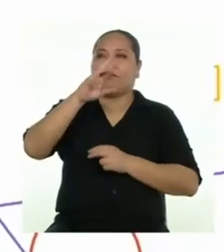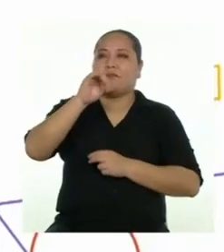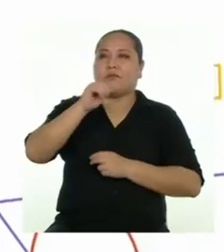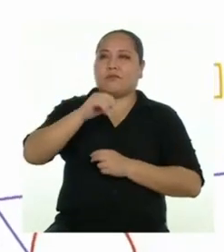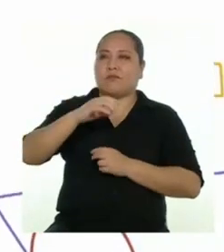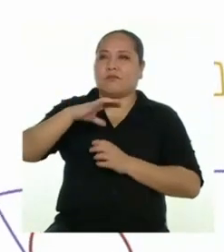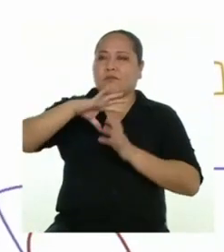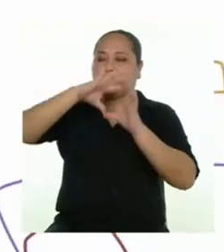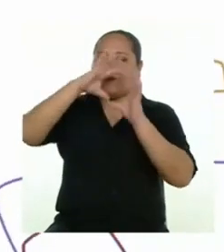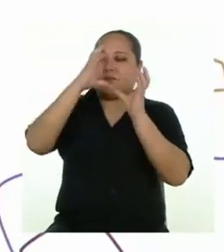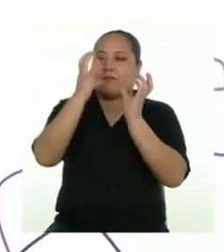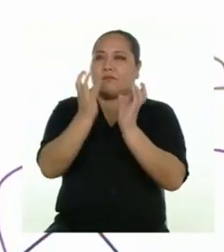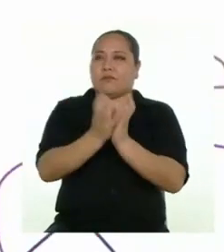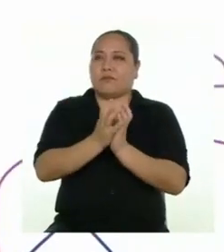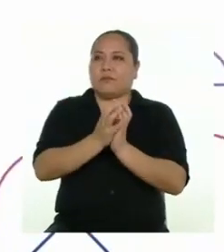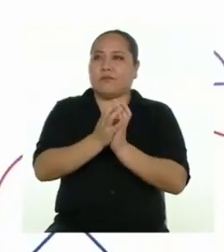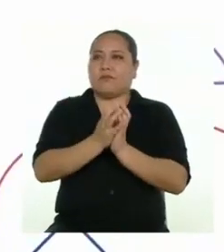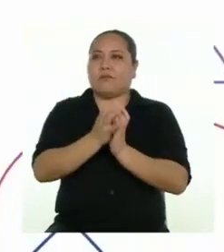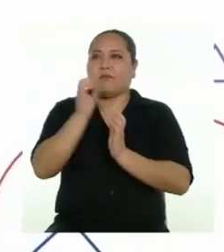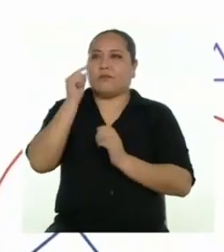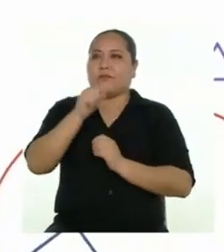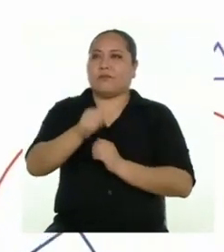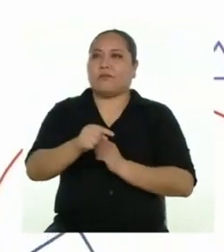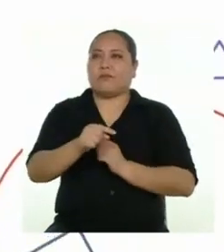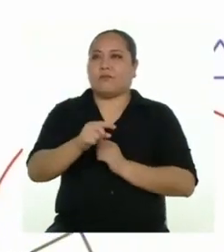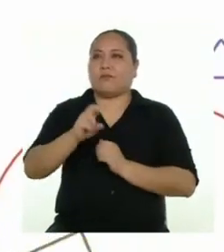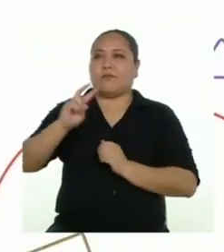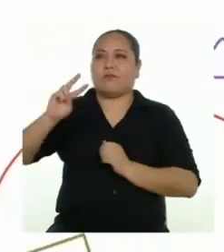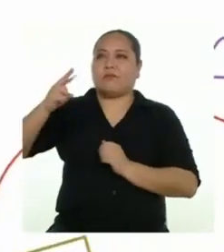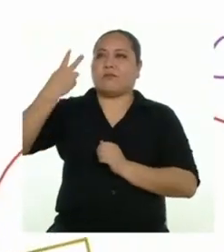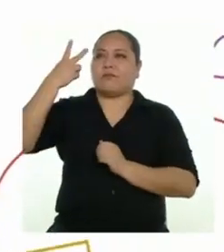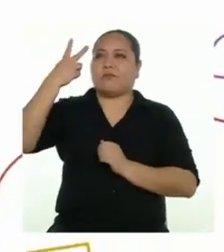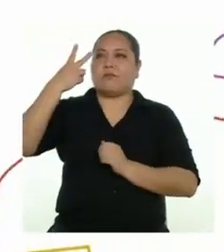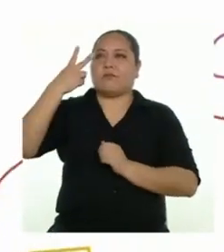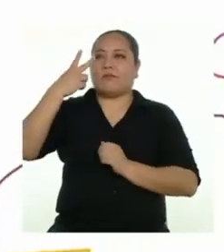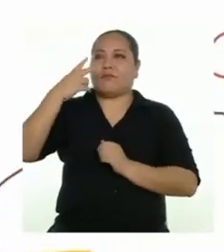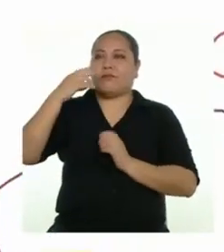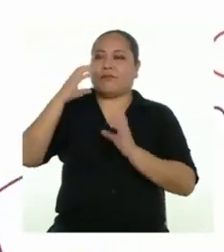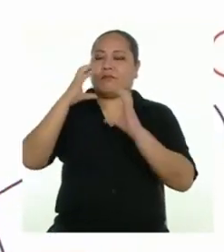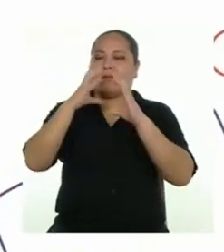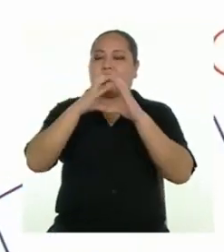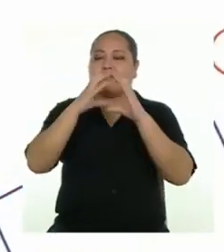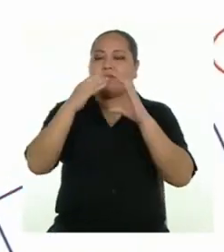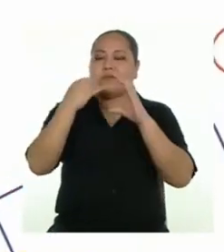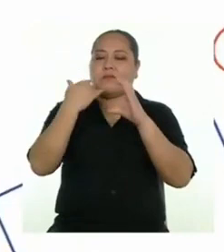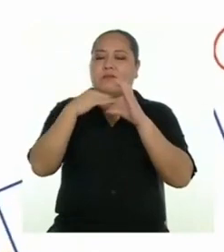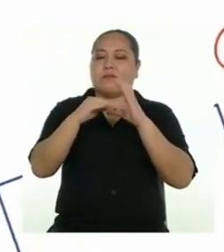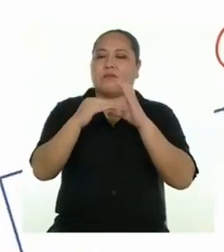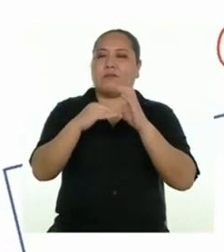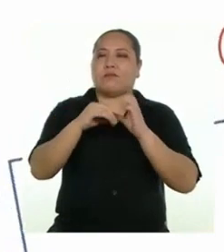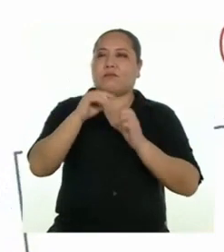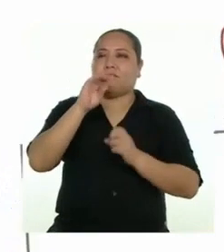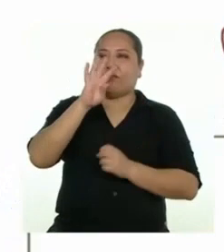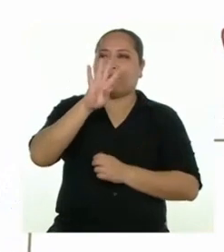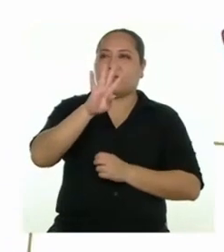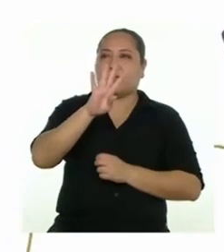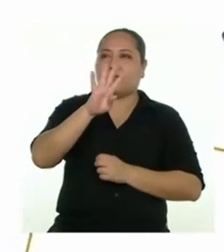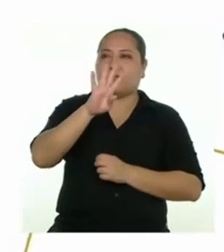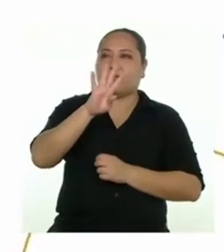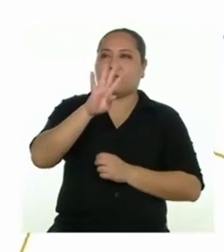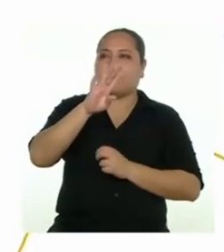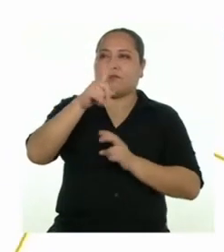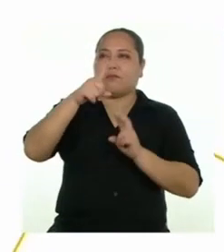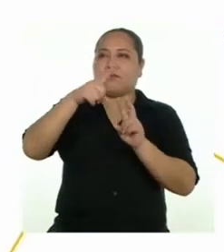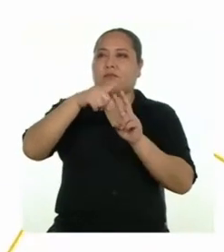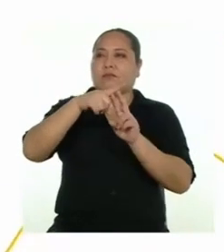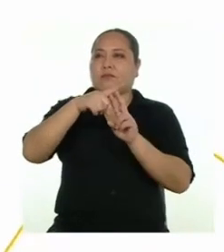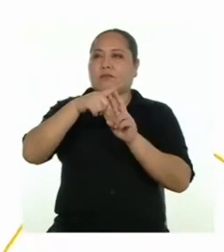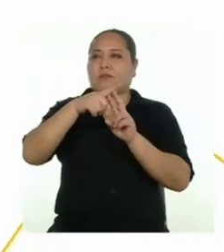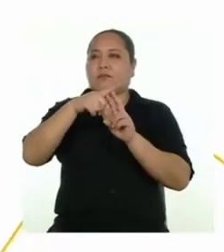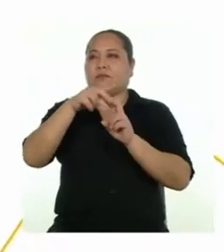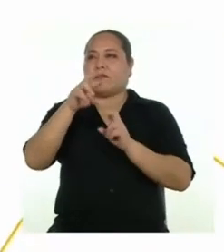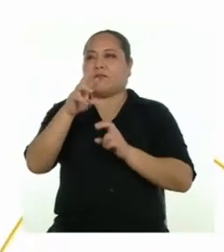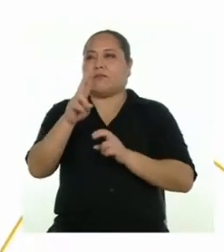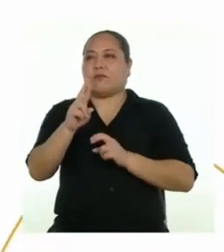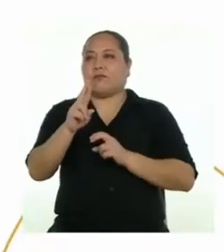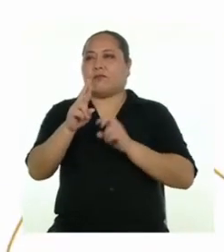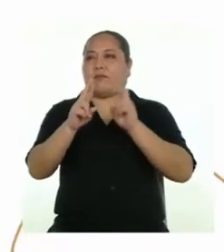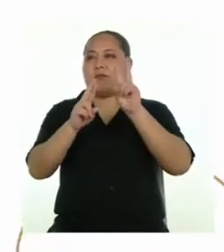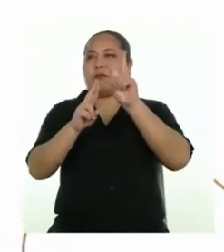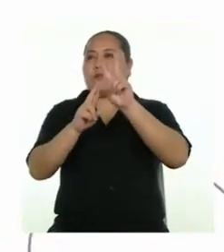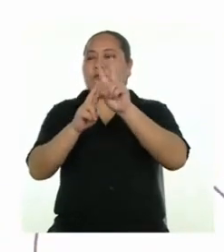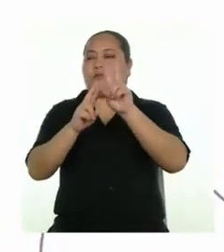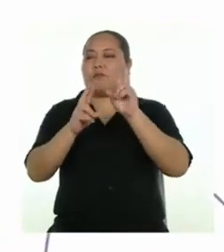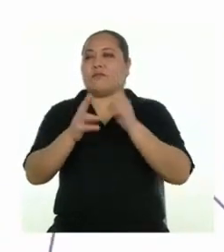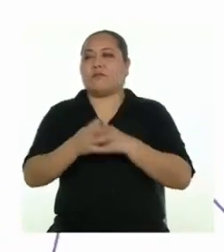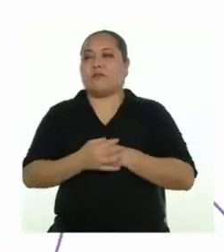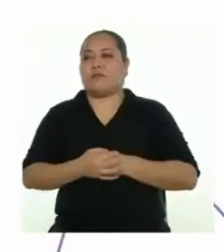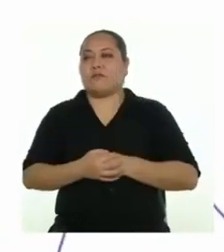superficie de la esfera está dada por el doble de la semisfera, es decir, 4 veces el valor de pi por el valor de su